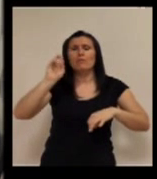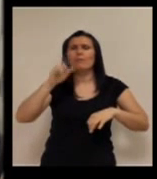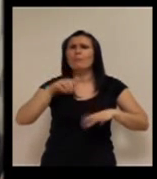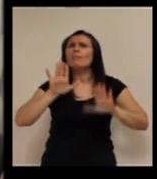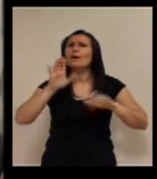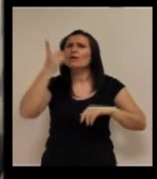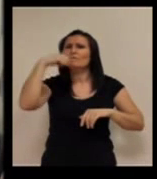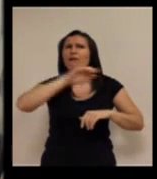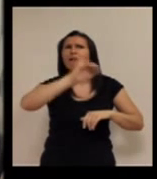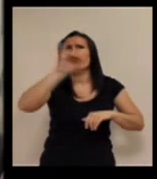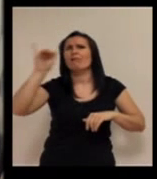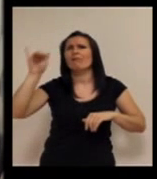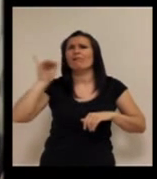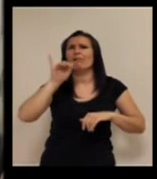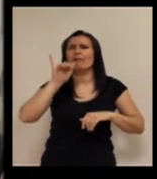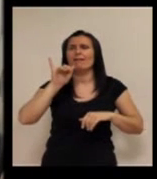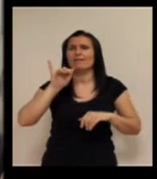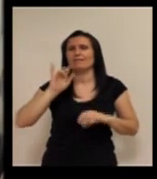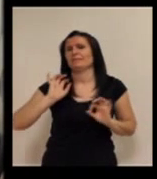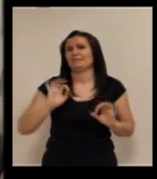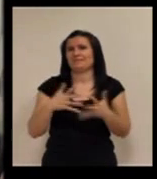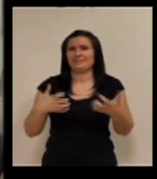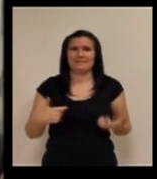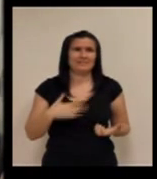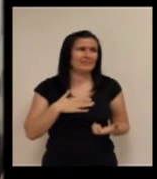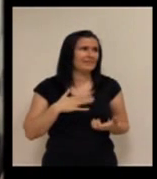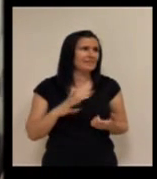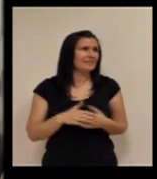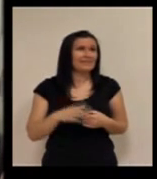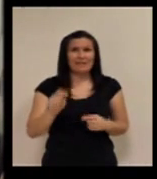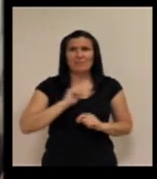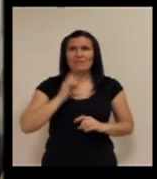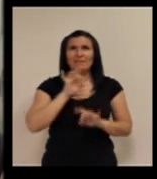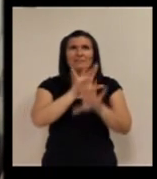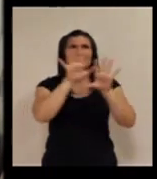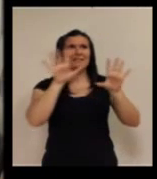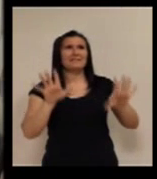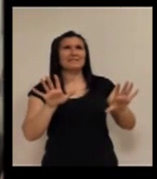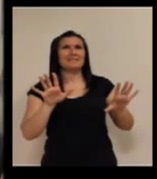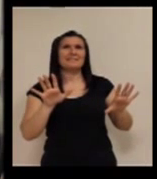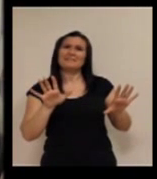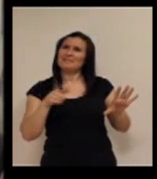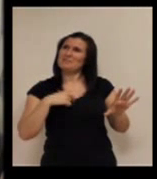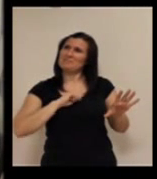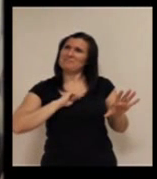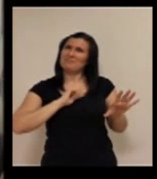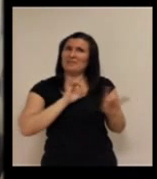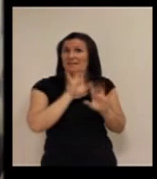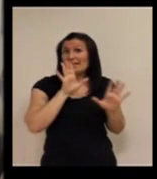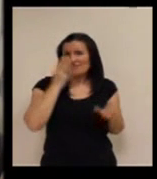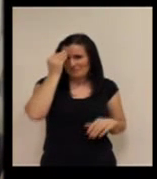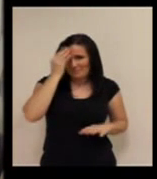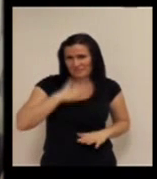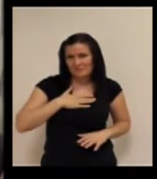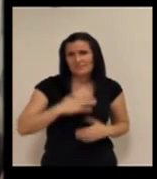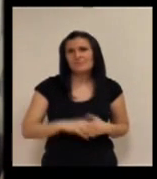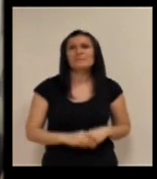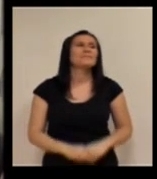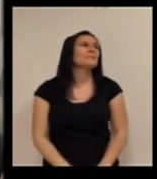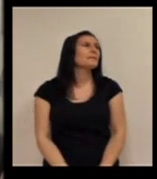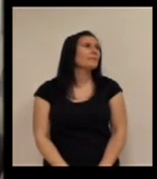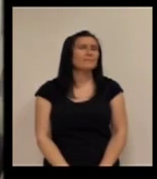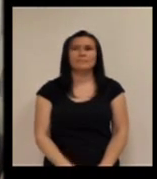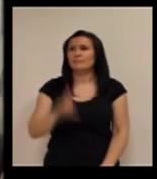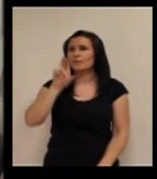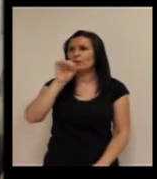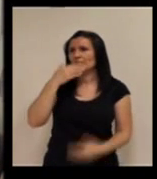no nos vean ellos siempre saben que estamos ahí yo que soy muy de frases a mí me aclaran mucho y me hacen ser muy visual sí,